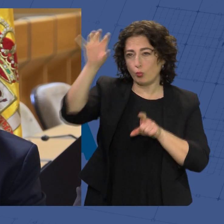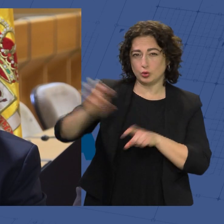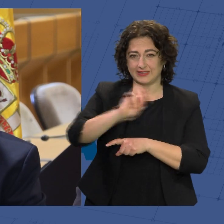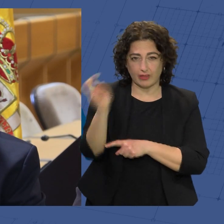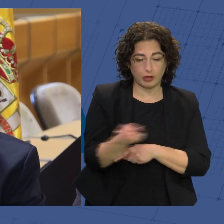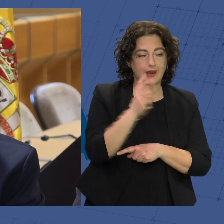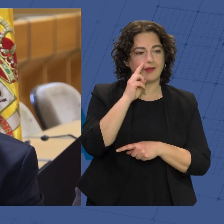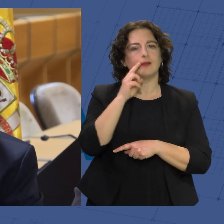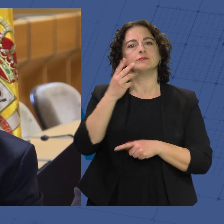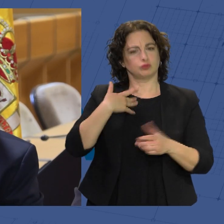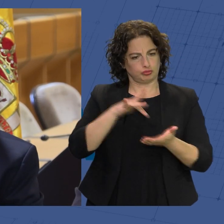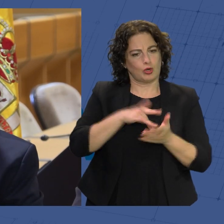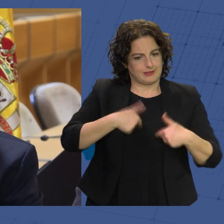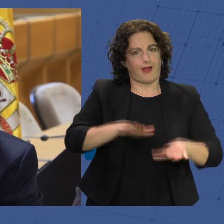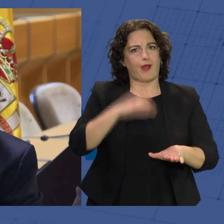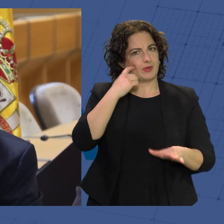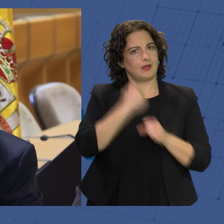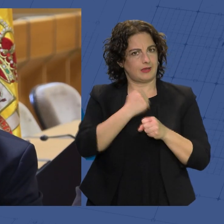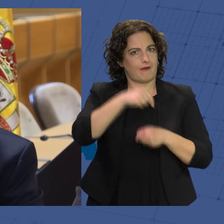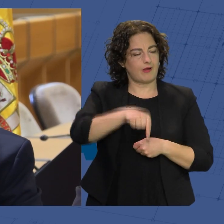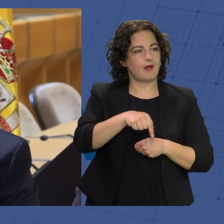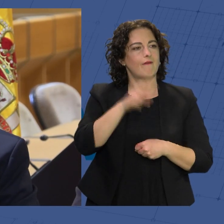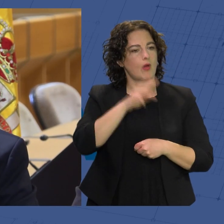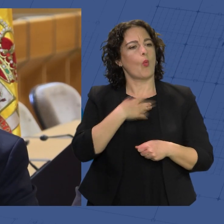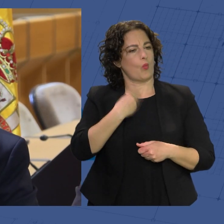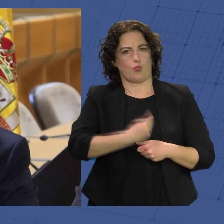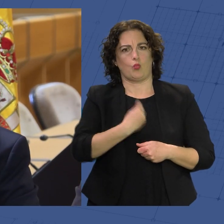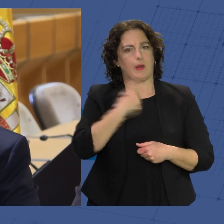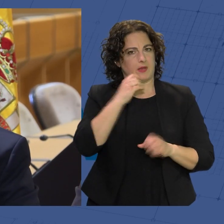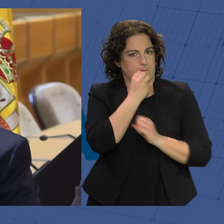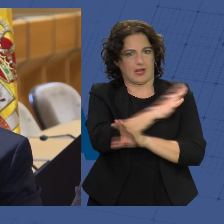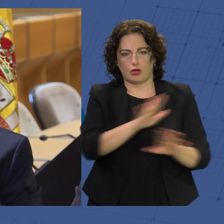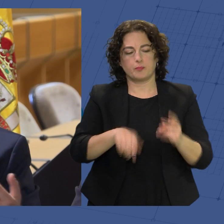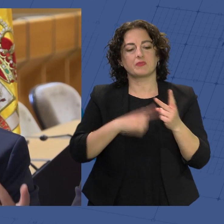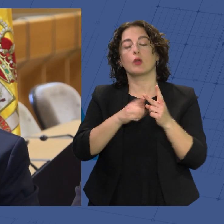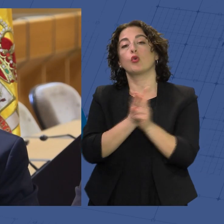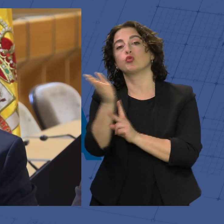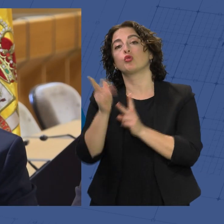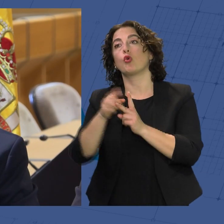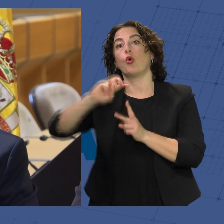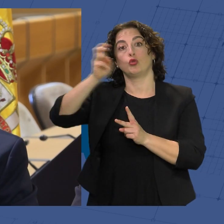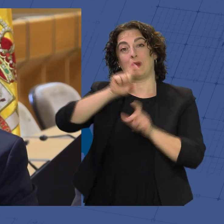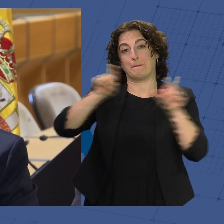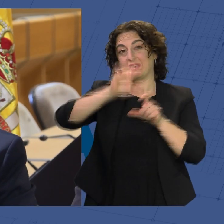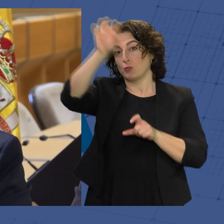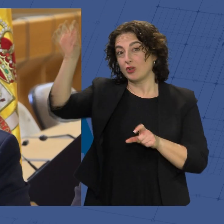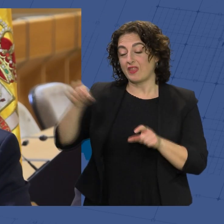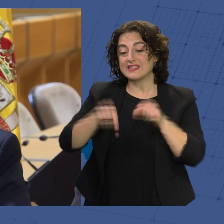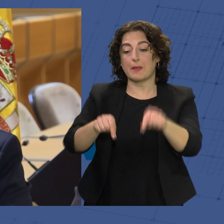y ver que somos la provincia, el sitio donde hay que estar. Y luego, por otro lado, tenemos también multinacionales de semillas